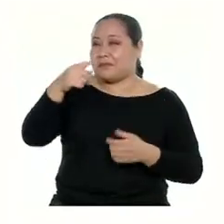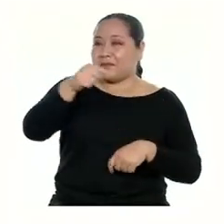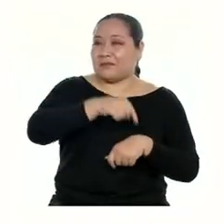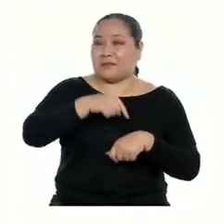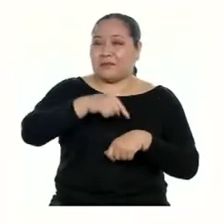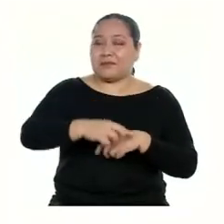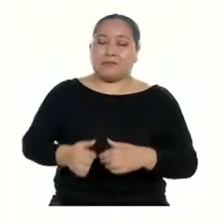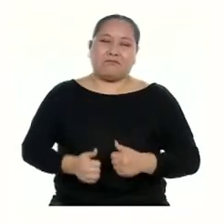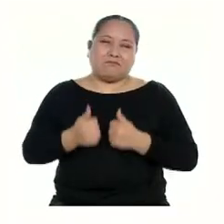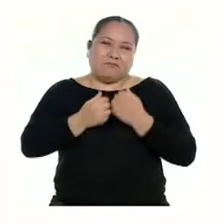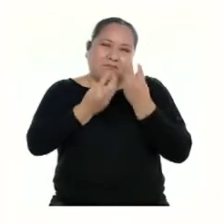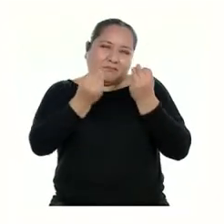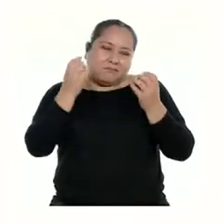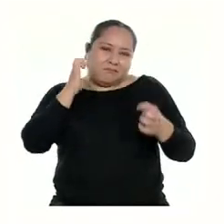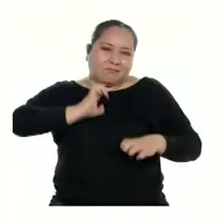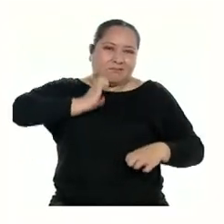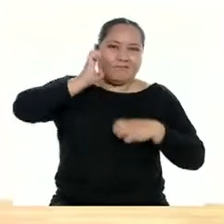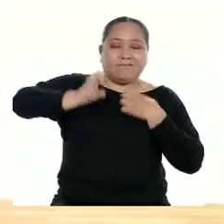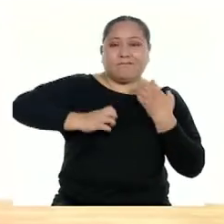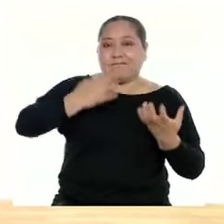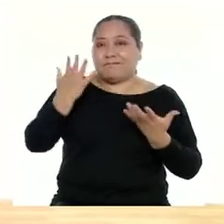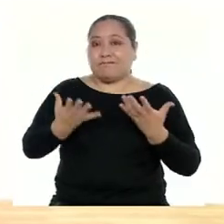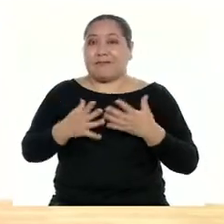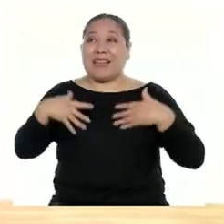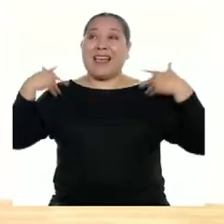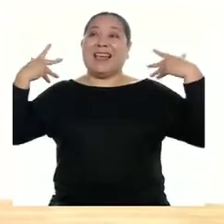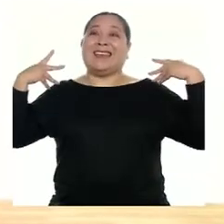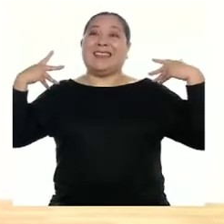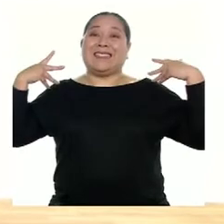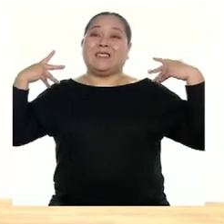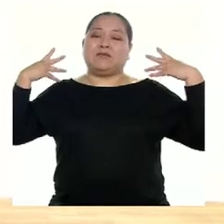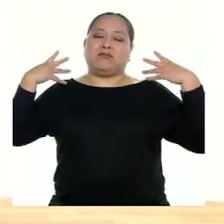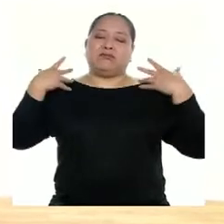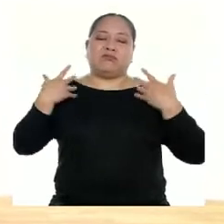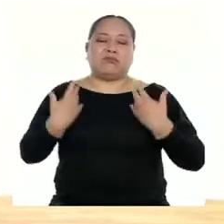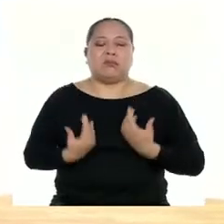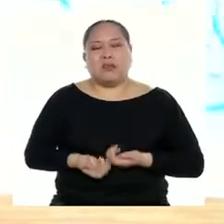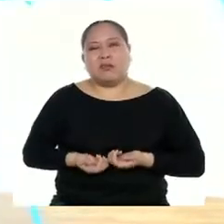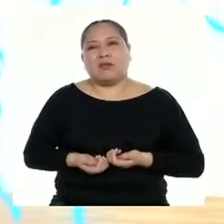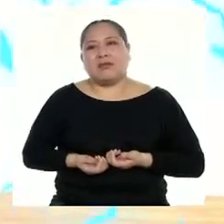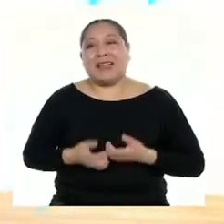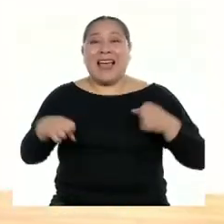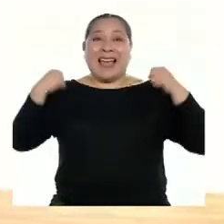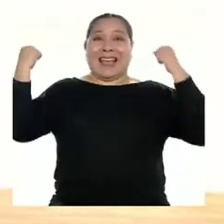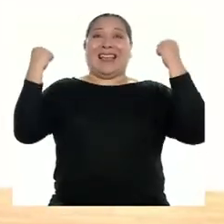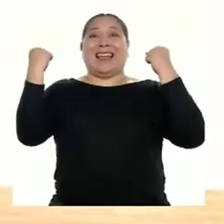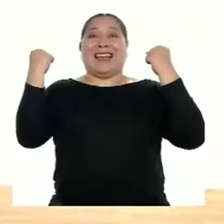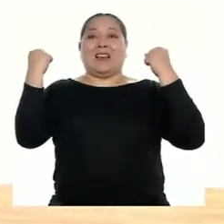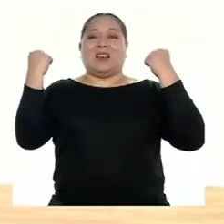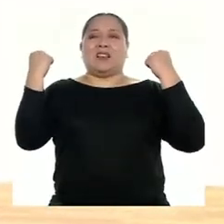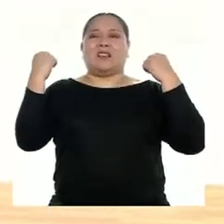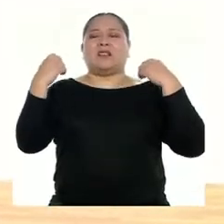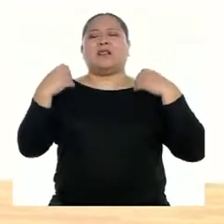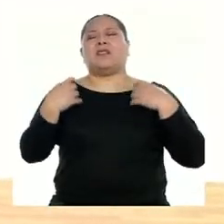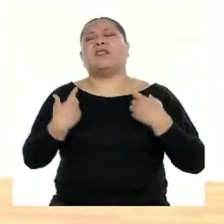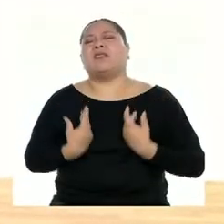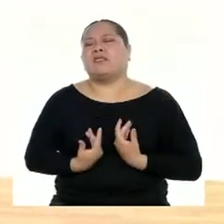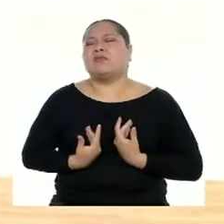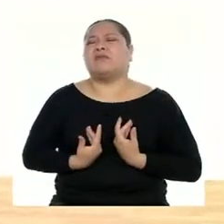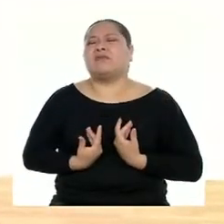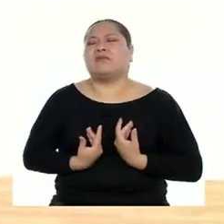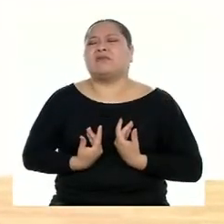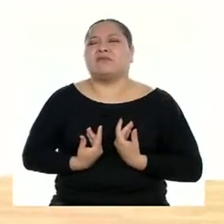tiempos has vivido un carrusel de emociones y has pasado de estar muy feliz a estar muy desanimado, a tener mucha energía, a tener poca energía.